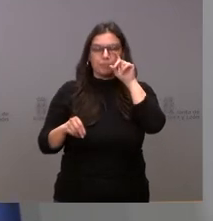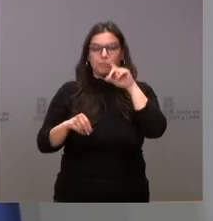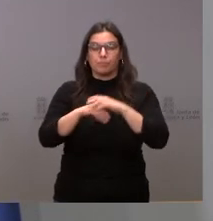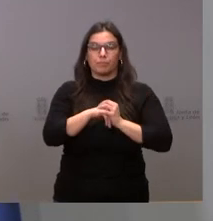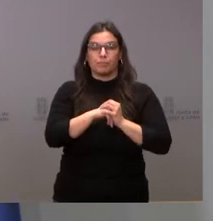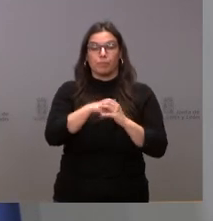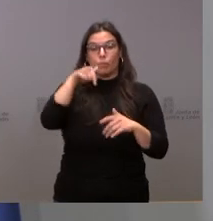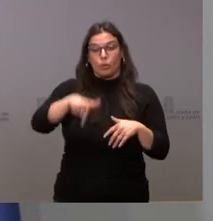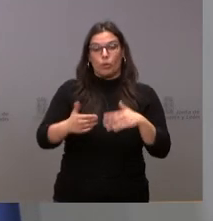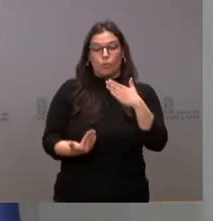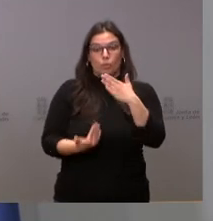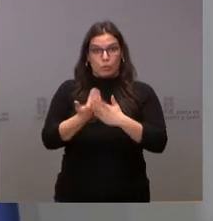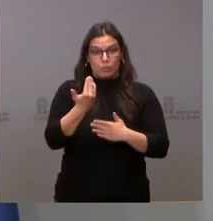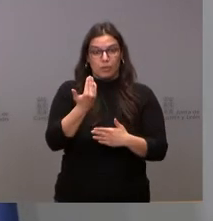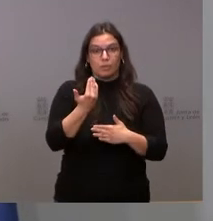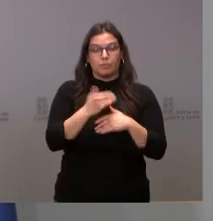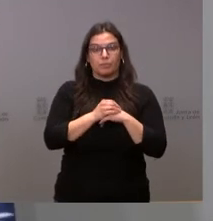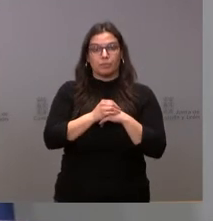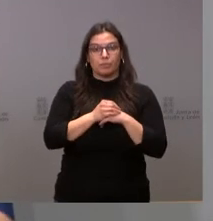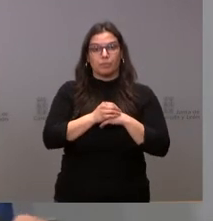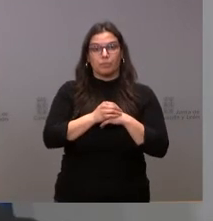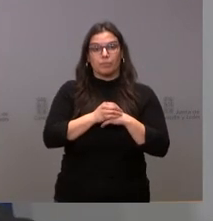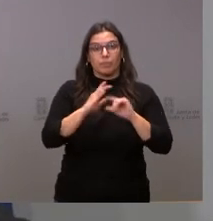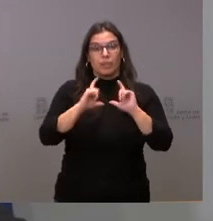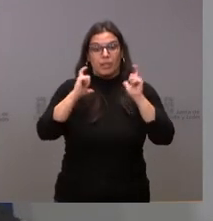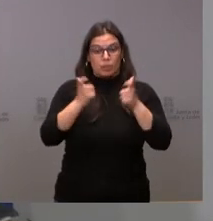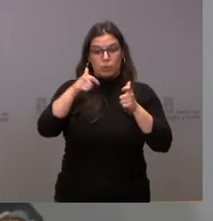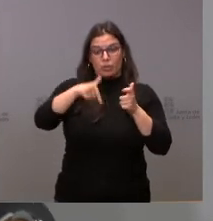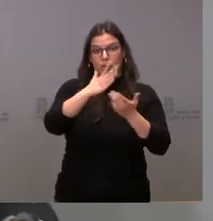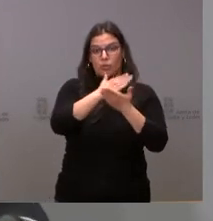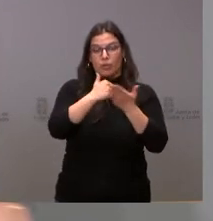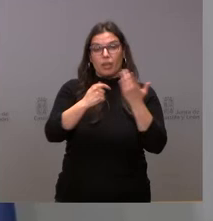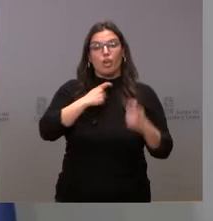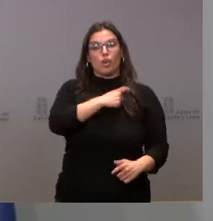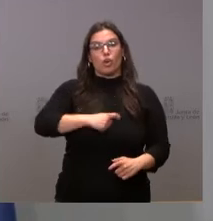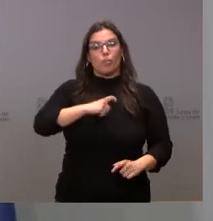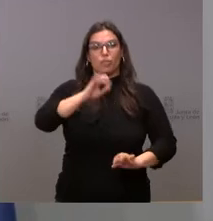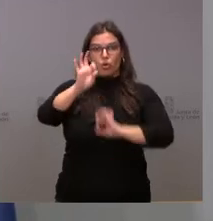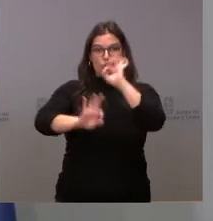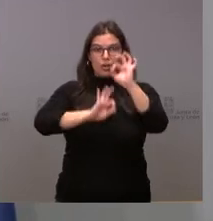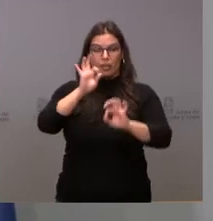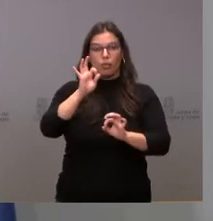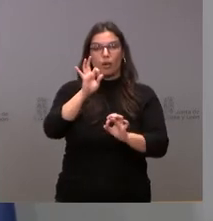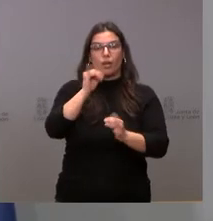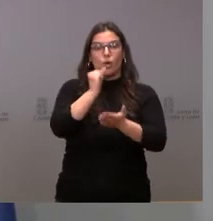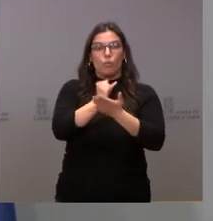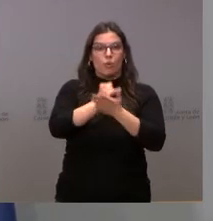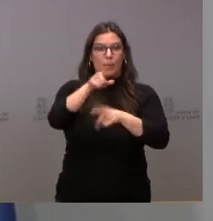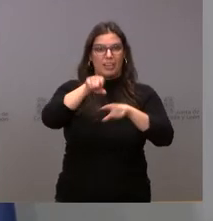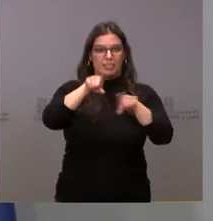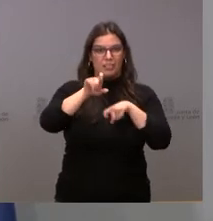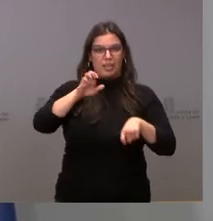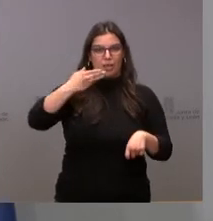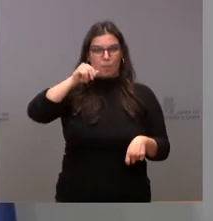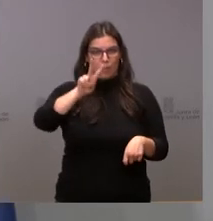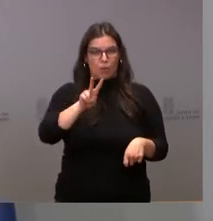esta mañana se ha reunido en nuestra comunidad autónoma la Comisión Organizadora de la Prueba del Abau. Esta es una comisión de